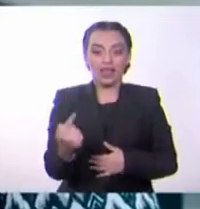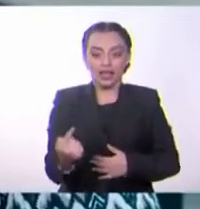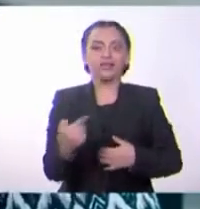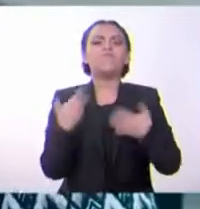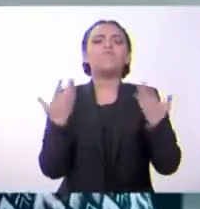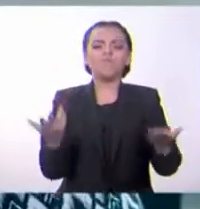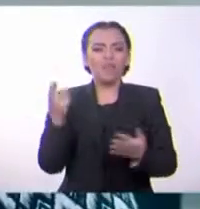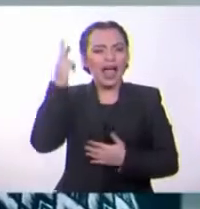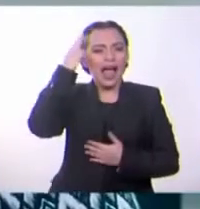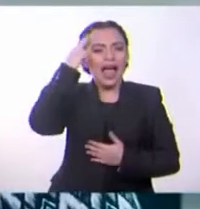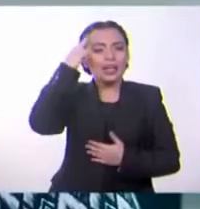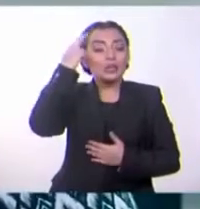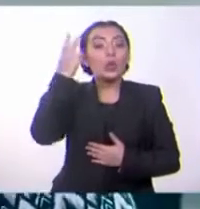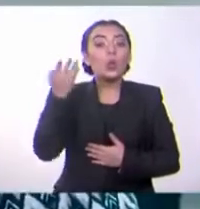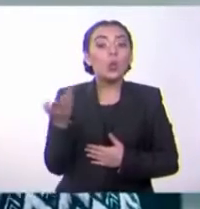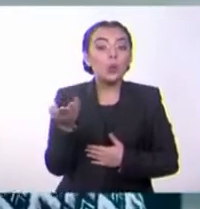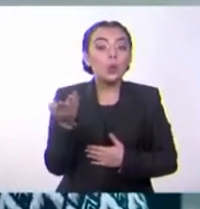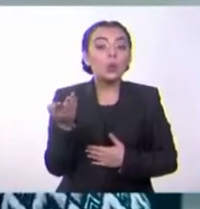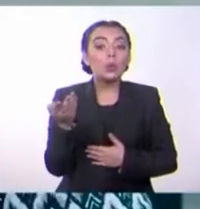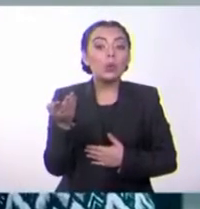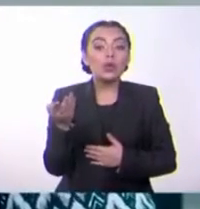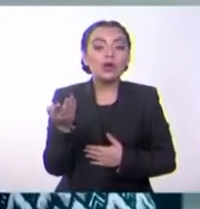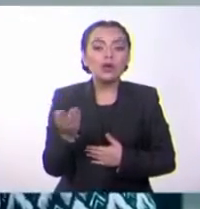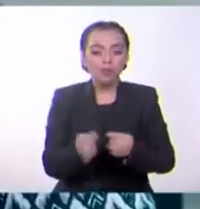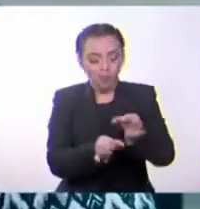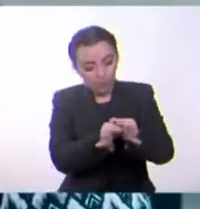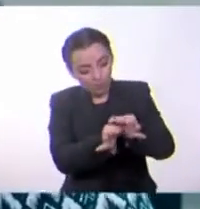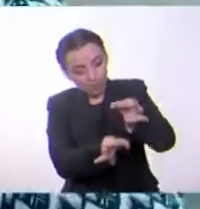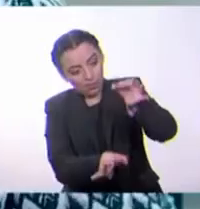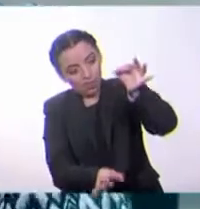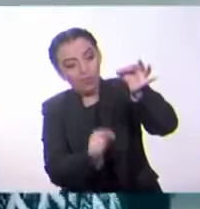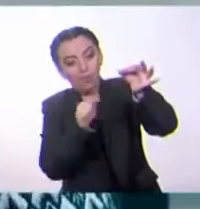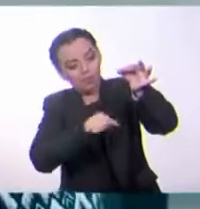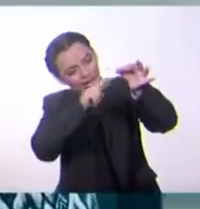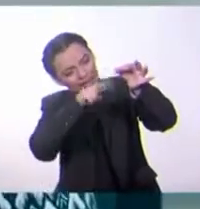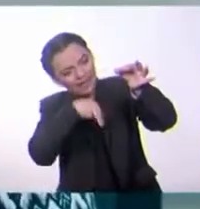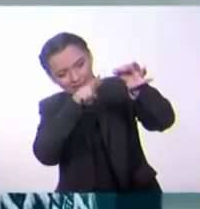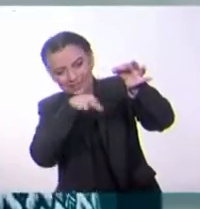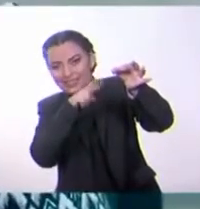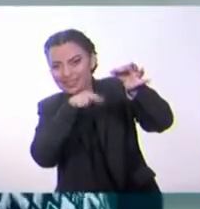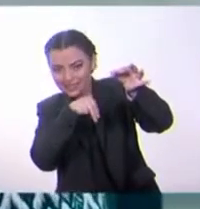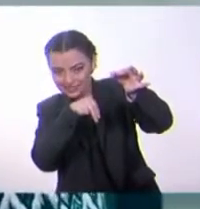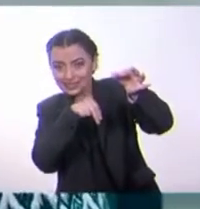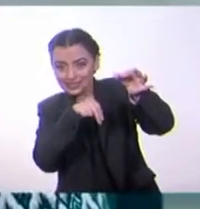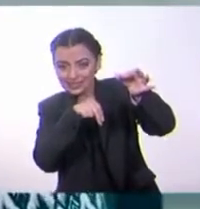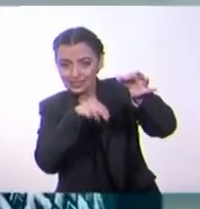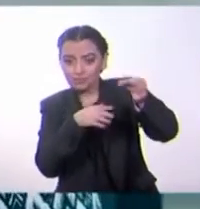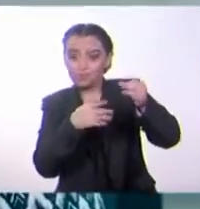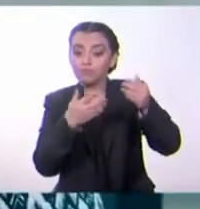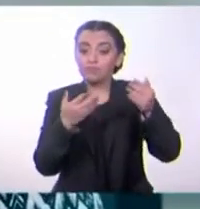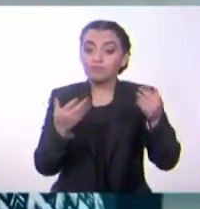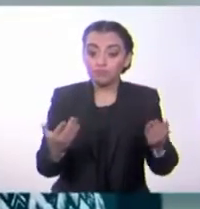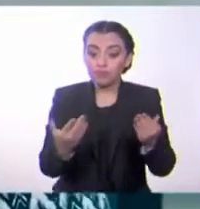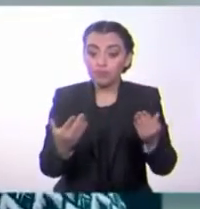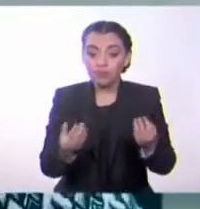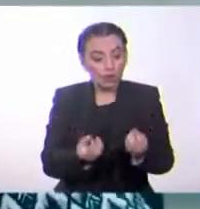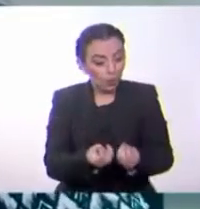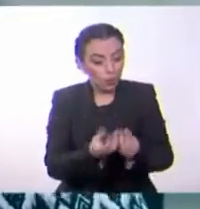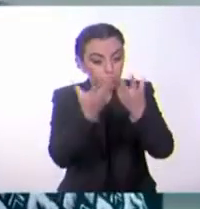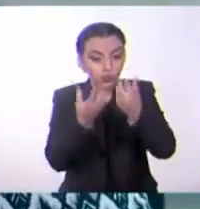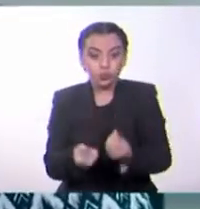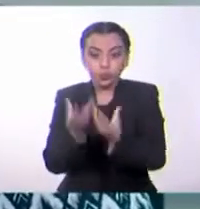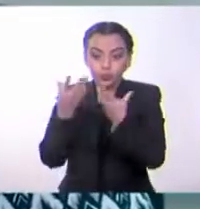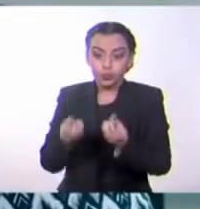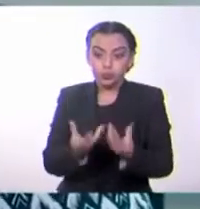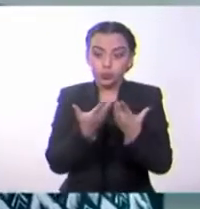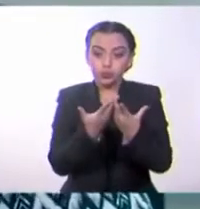razones. Por sus propiedades y sus habilidades. Pero, ¿no crees tú que sería mejor hablar de las bondades del bambú con